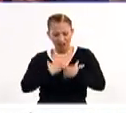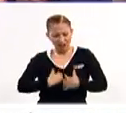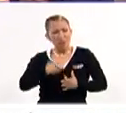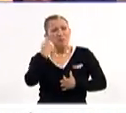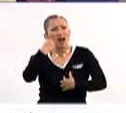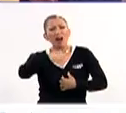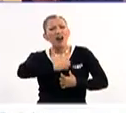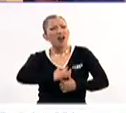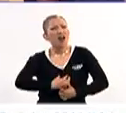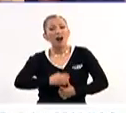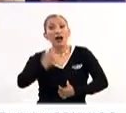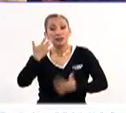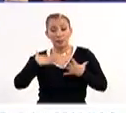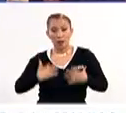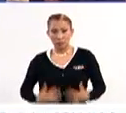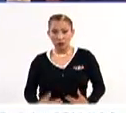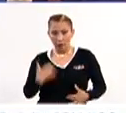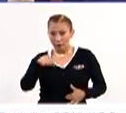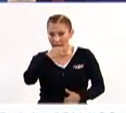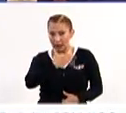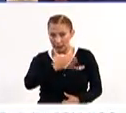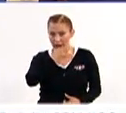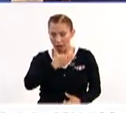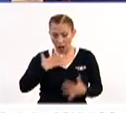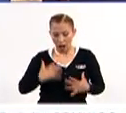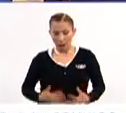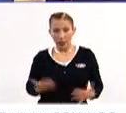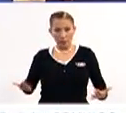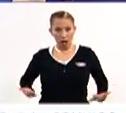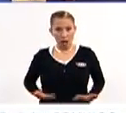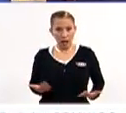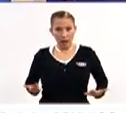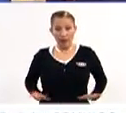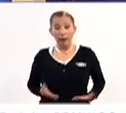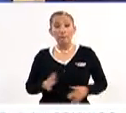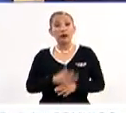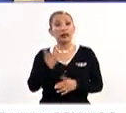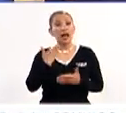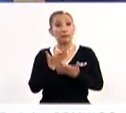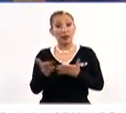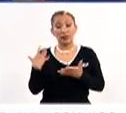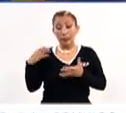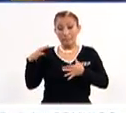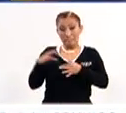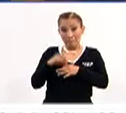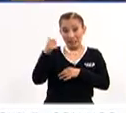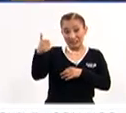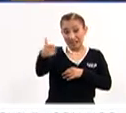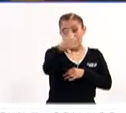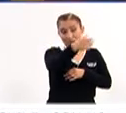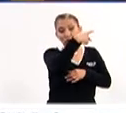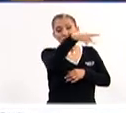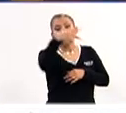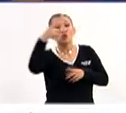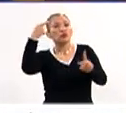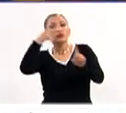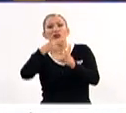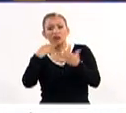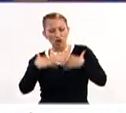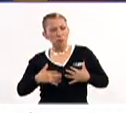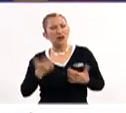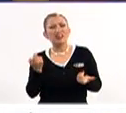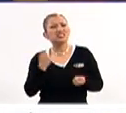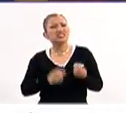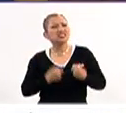tiene un para qué. Ese es un vestido, obviamente, de fiesta, de baile, porque además sumarle a todo esto que cada uno tiene un propósito